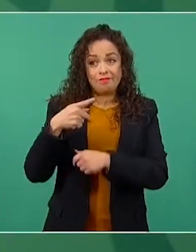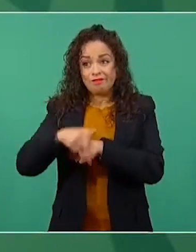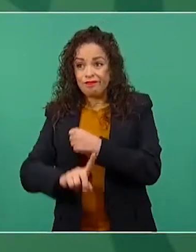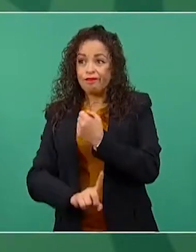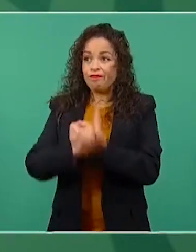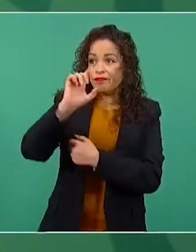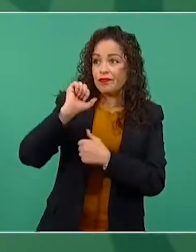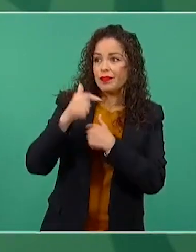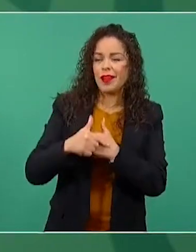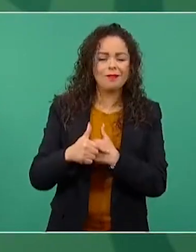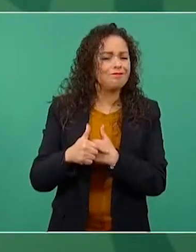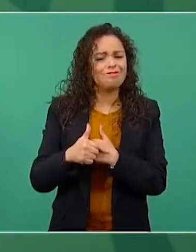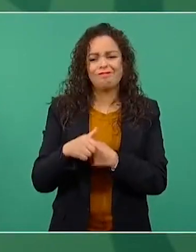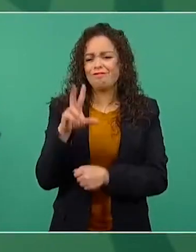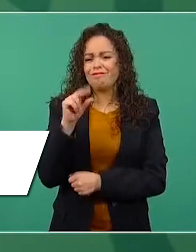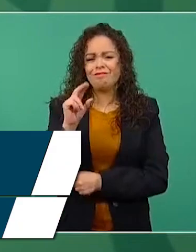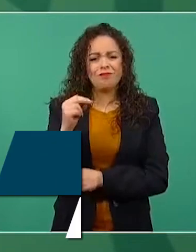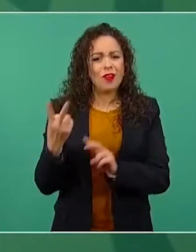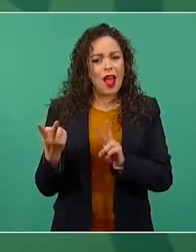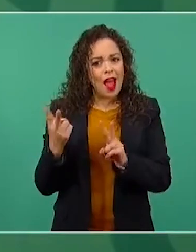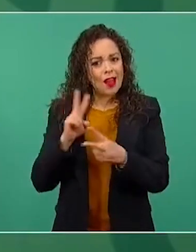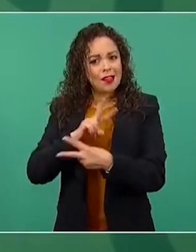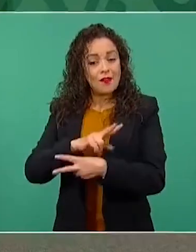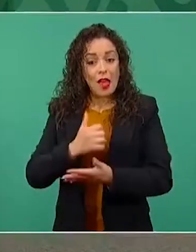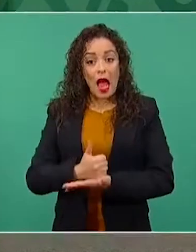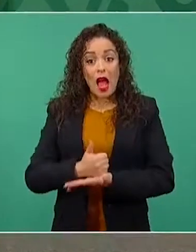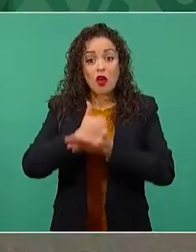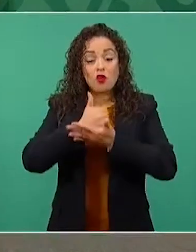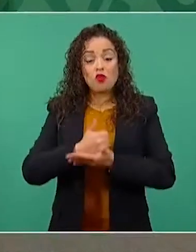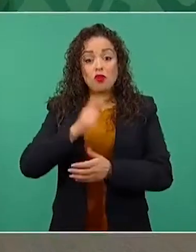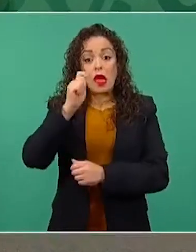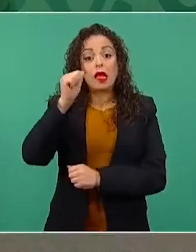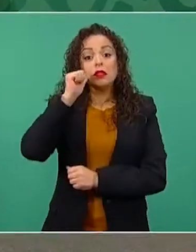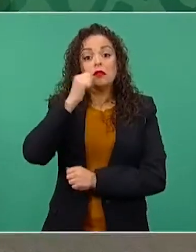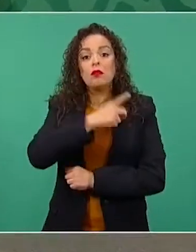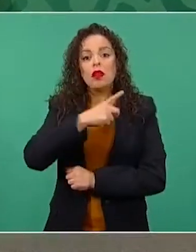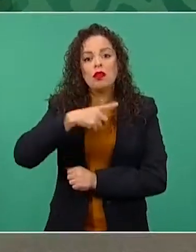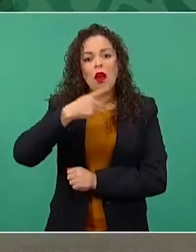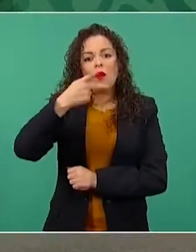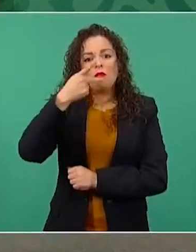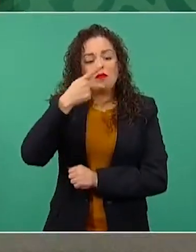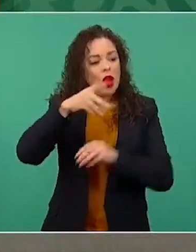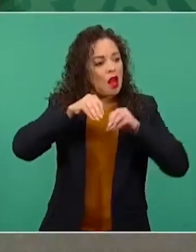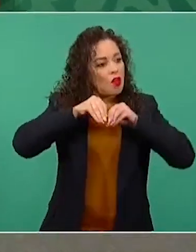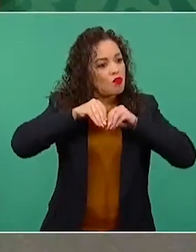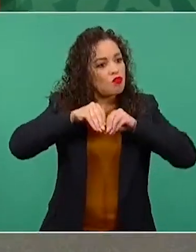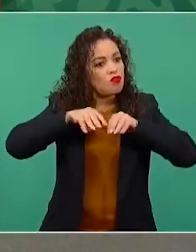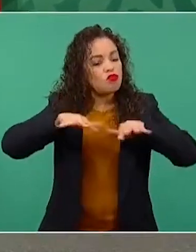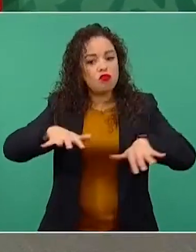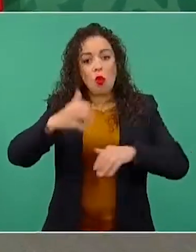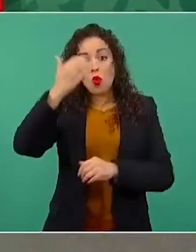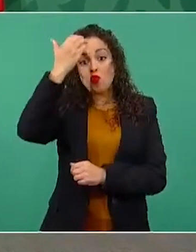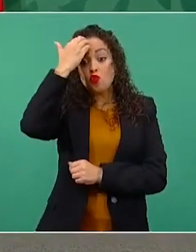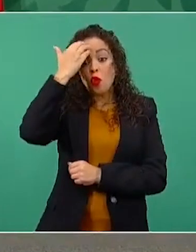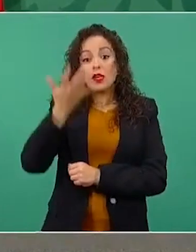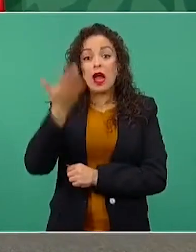que se ventilen las cosas. Antes todo era soterrado,